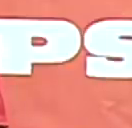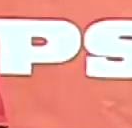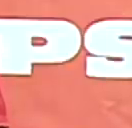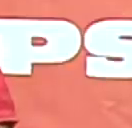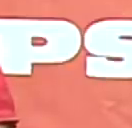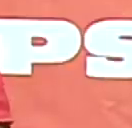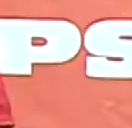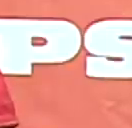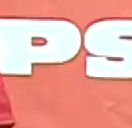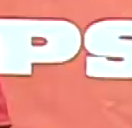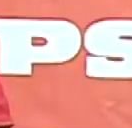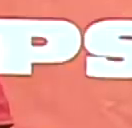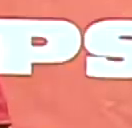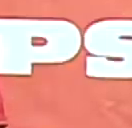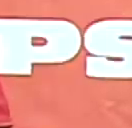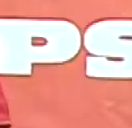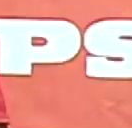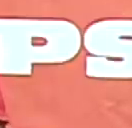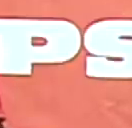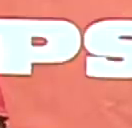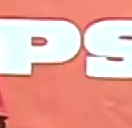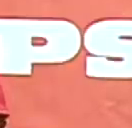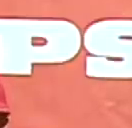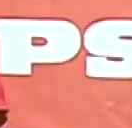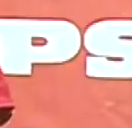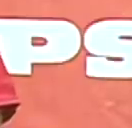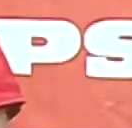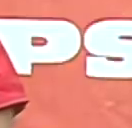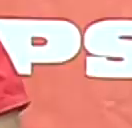América, el Partido Socialista Unido de Venezuela.